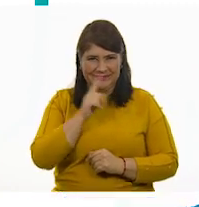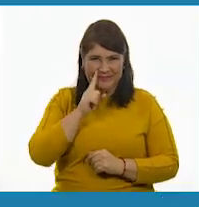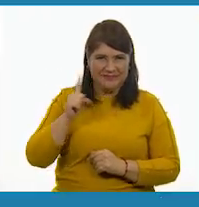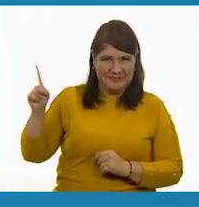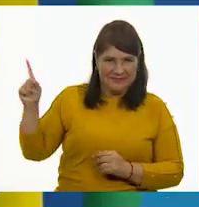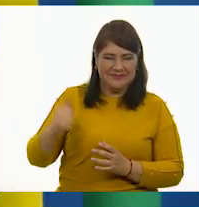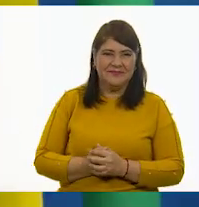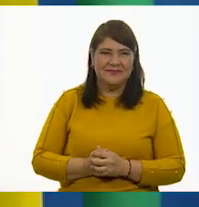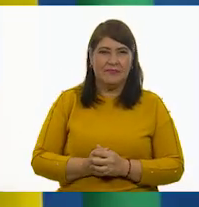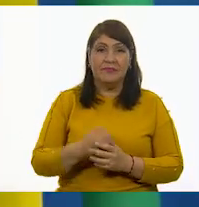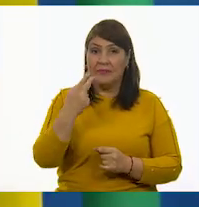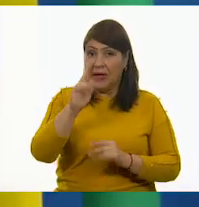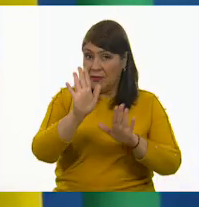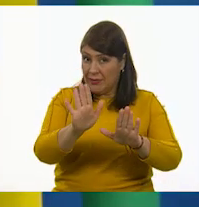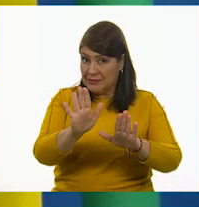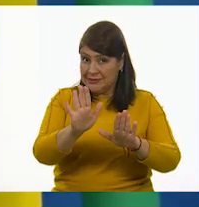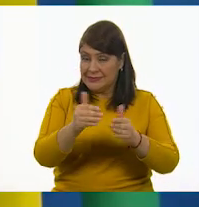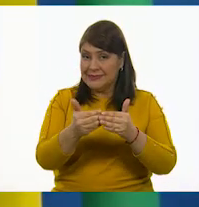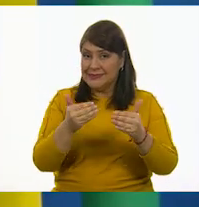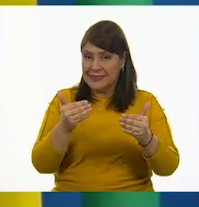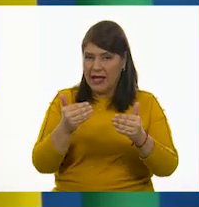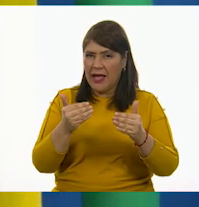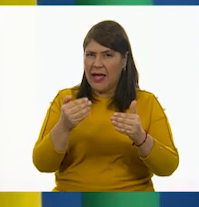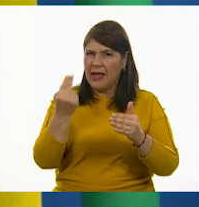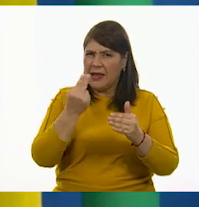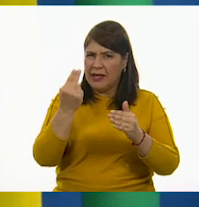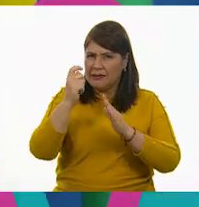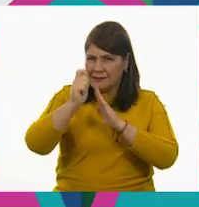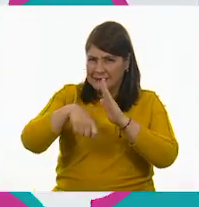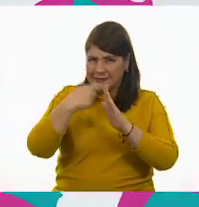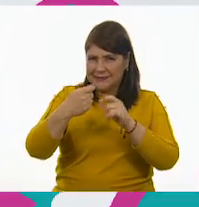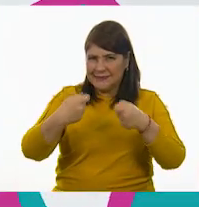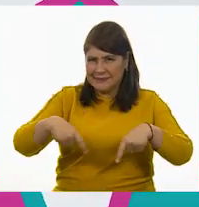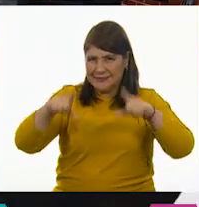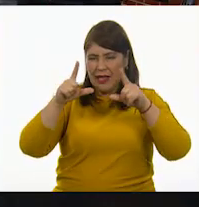Pero antes, vamos con una cápsula musical.